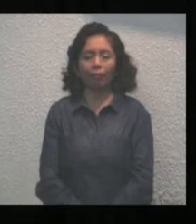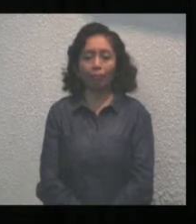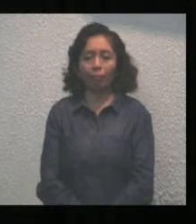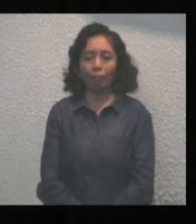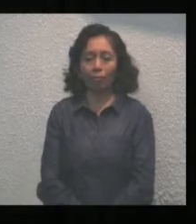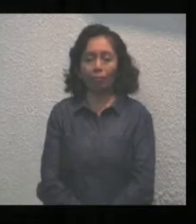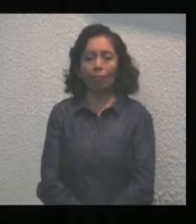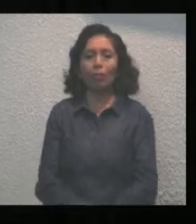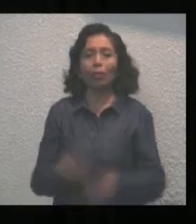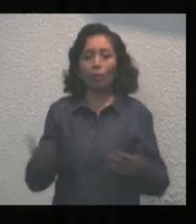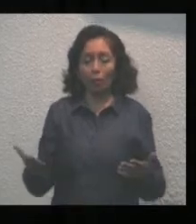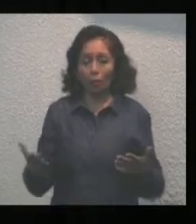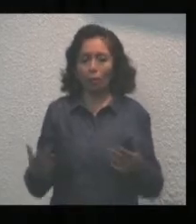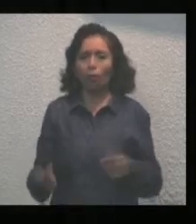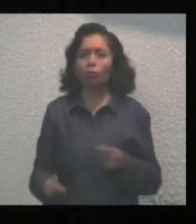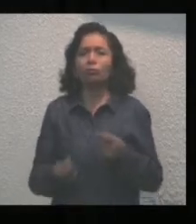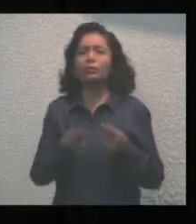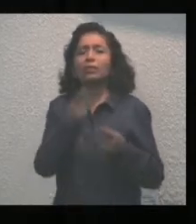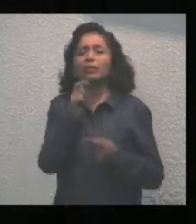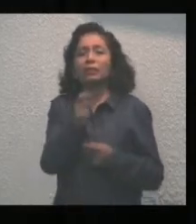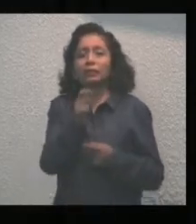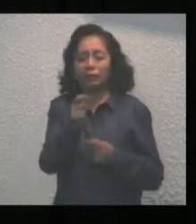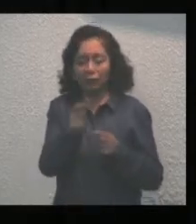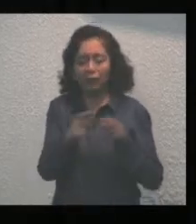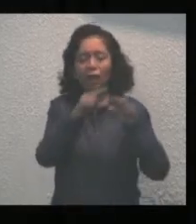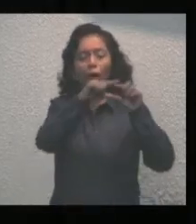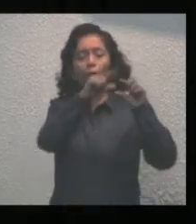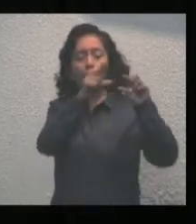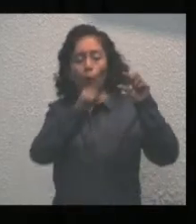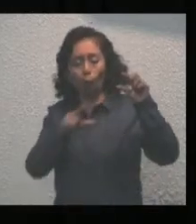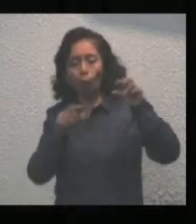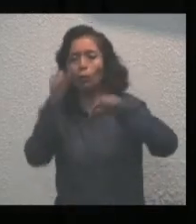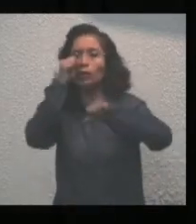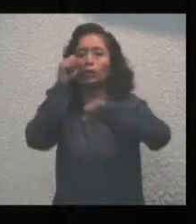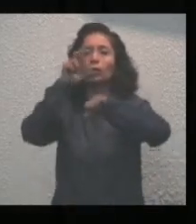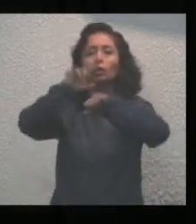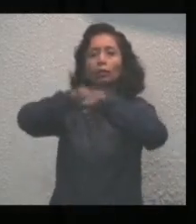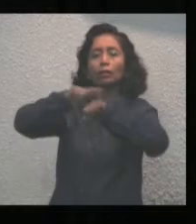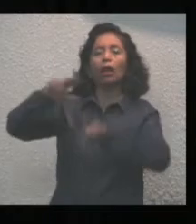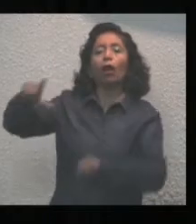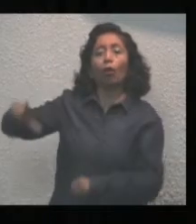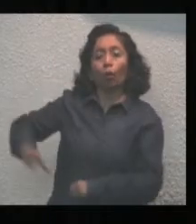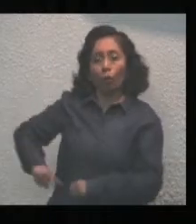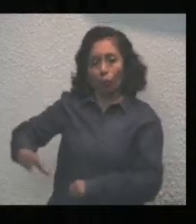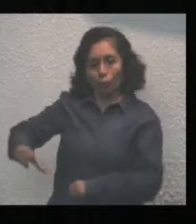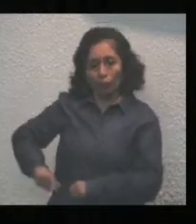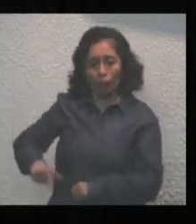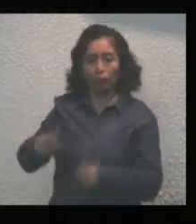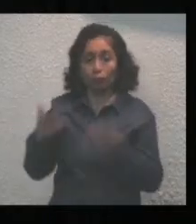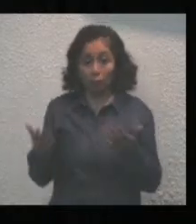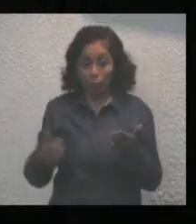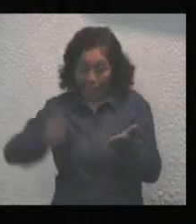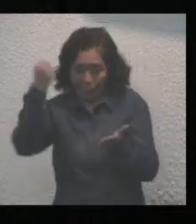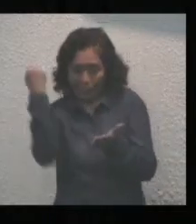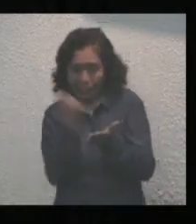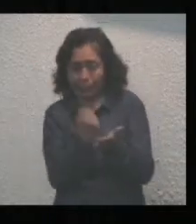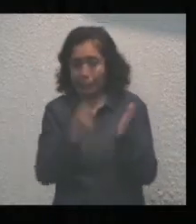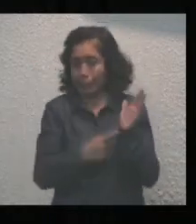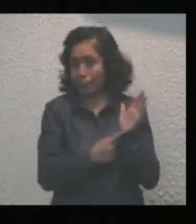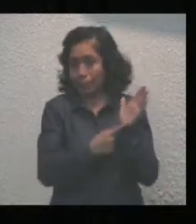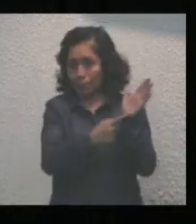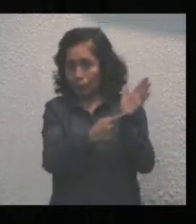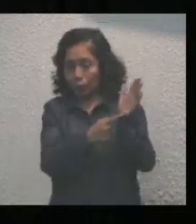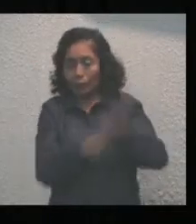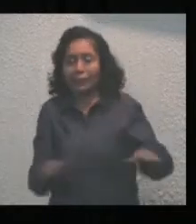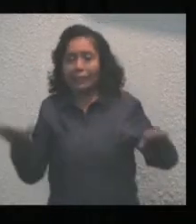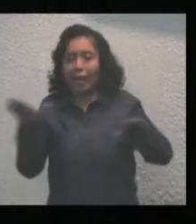Poder Ejecutivo Federal Secretaría de Gobernación. Decreto por el que se reforma